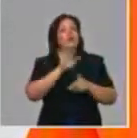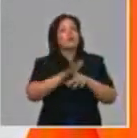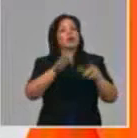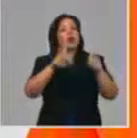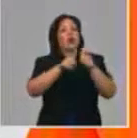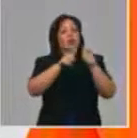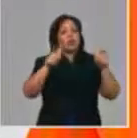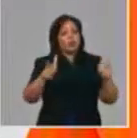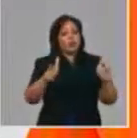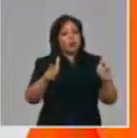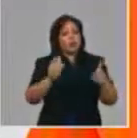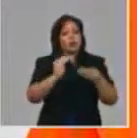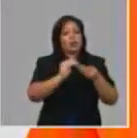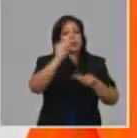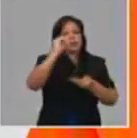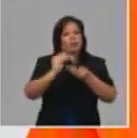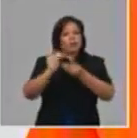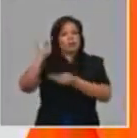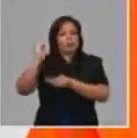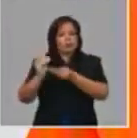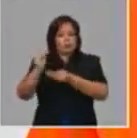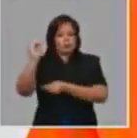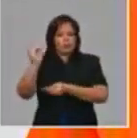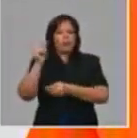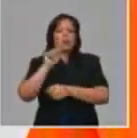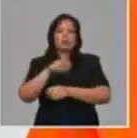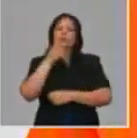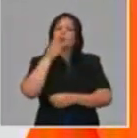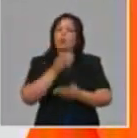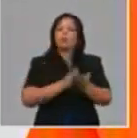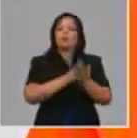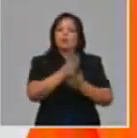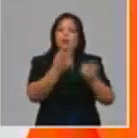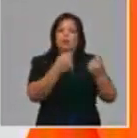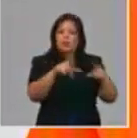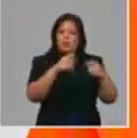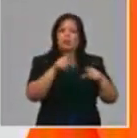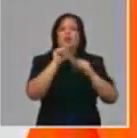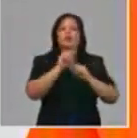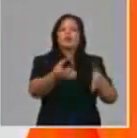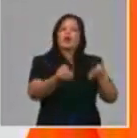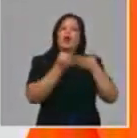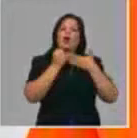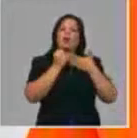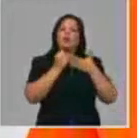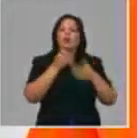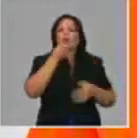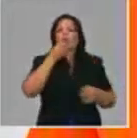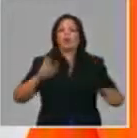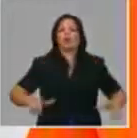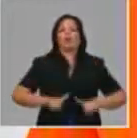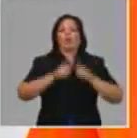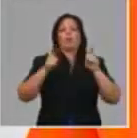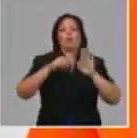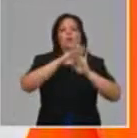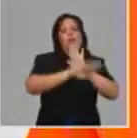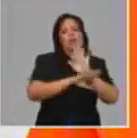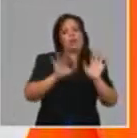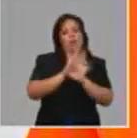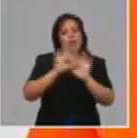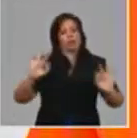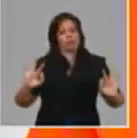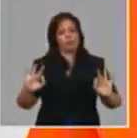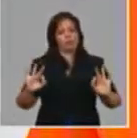y es un producto que también podemos mantener y ayuda a cumplir las medidas de higiénico